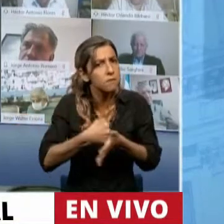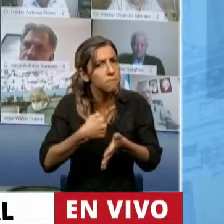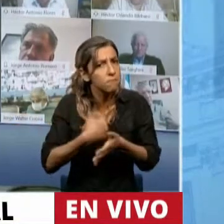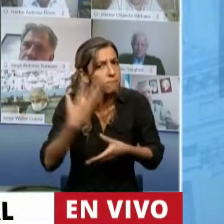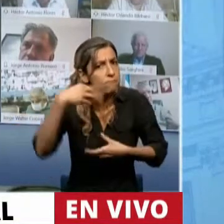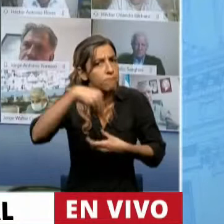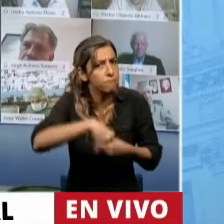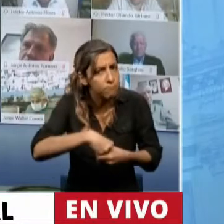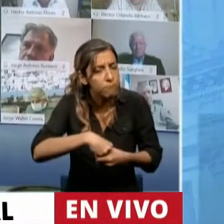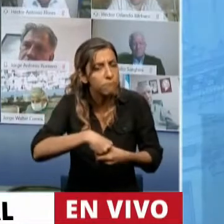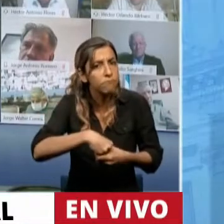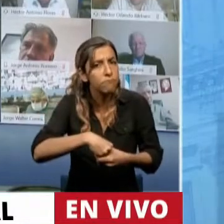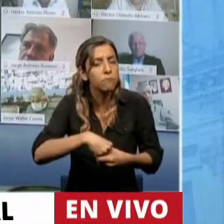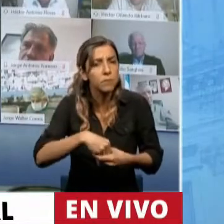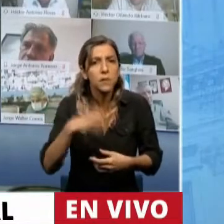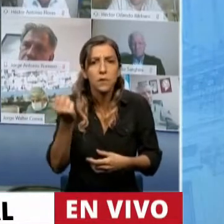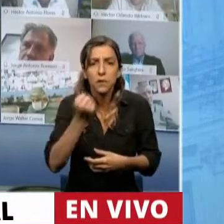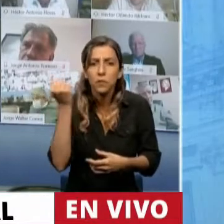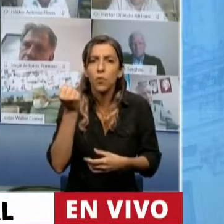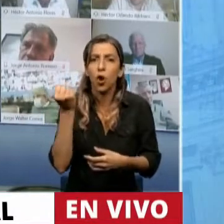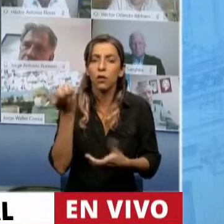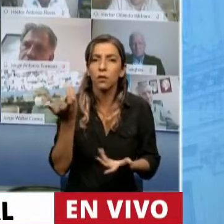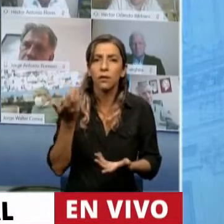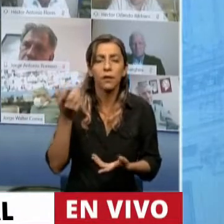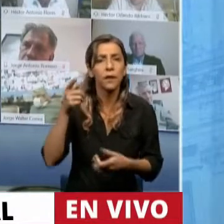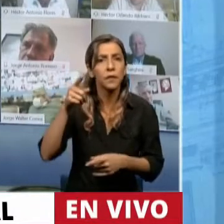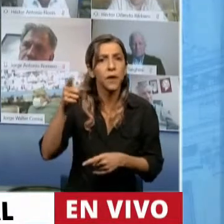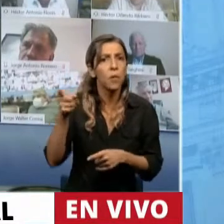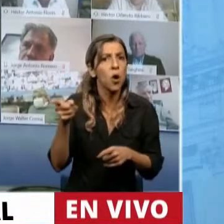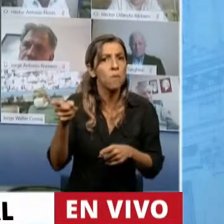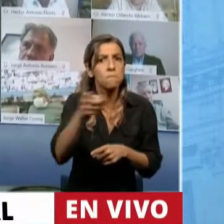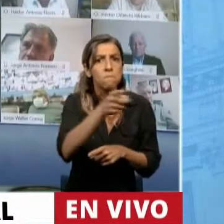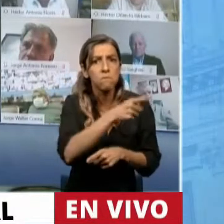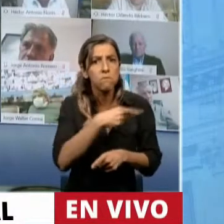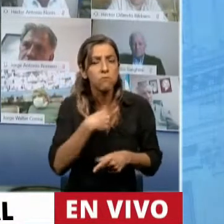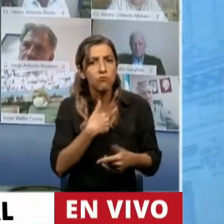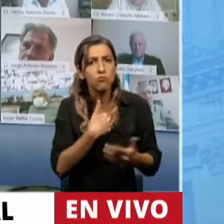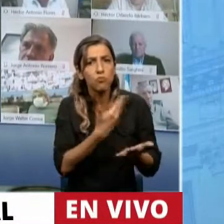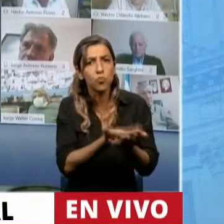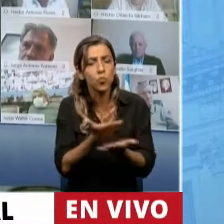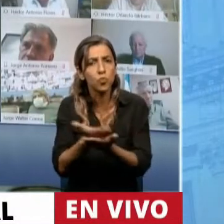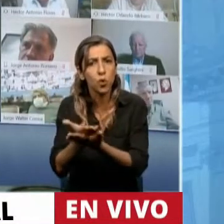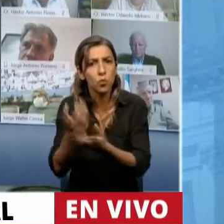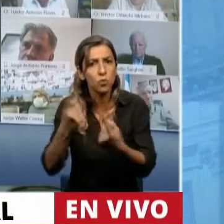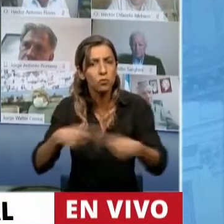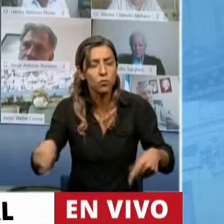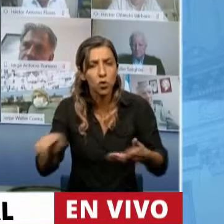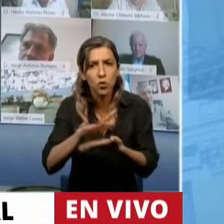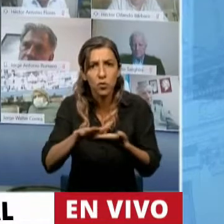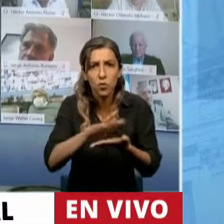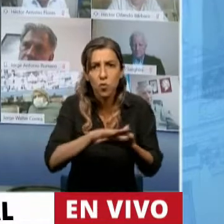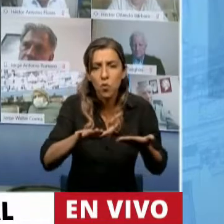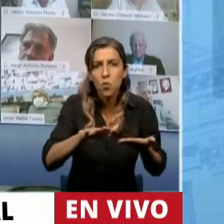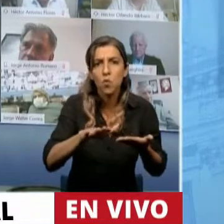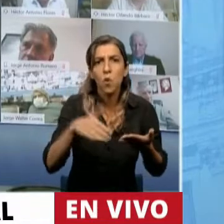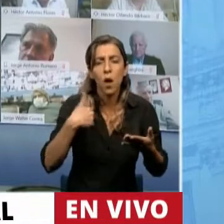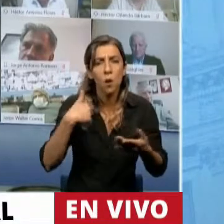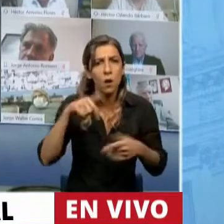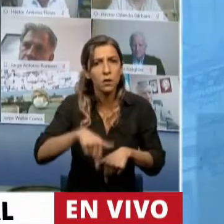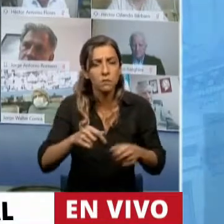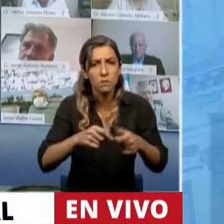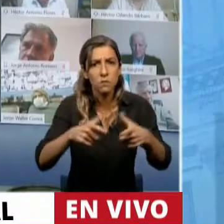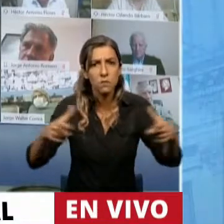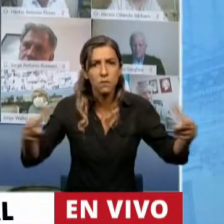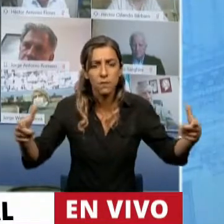sujetos políticos que se van incorporando con nuevas demandas que están aparejados estos tiempos van creciendo y van